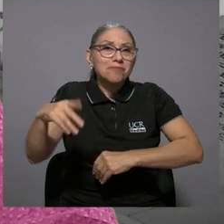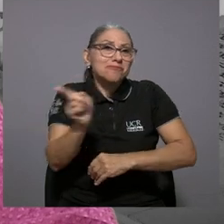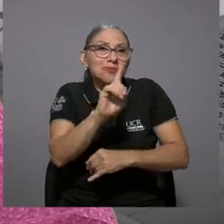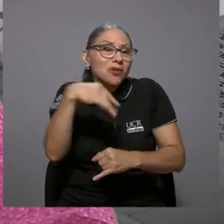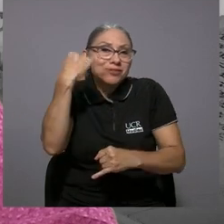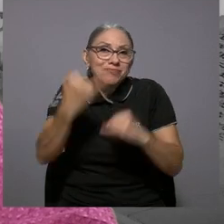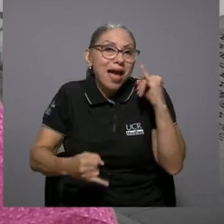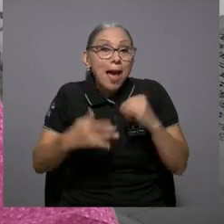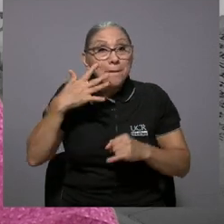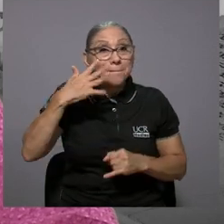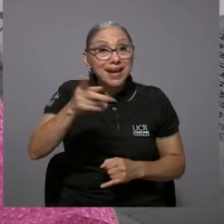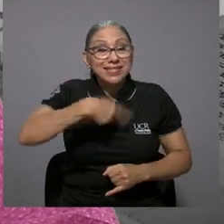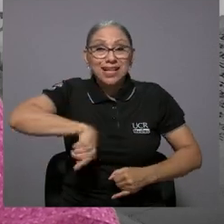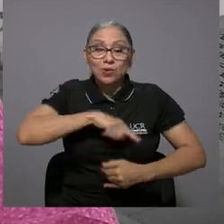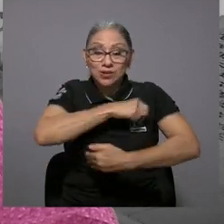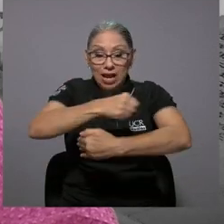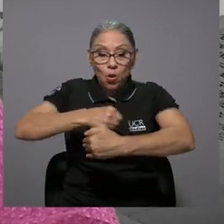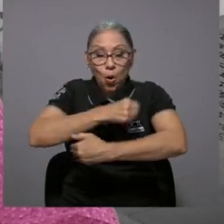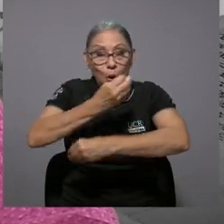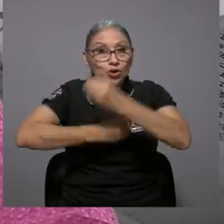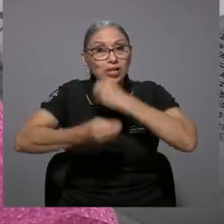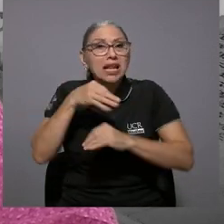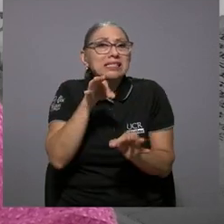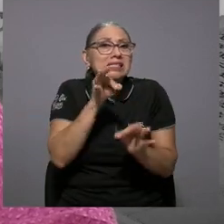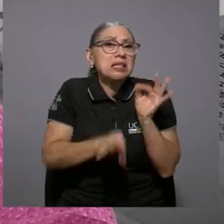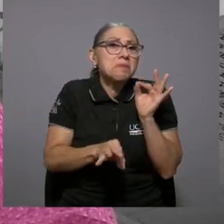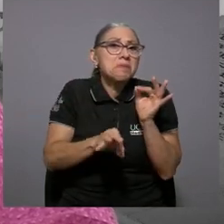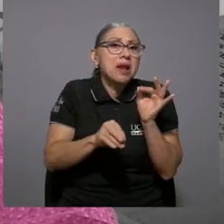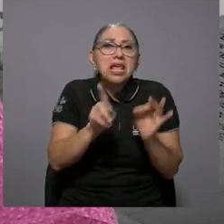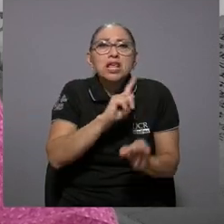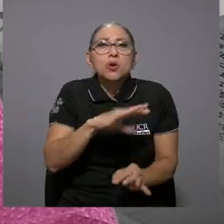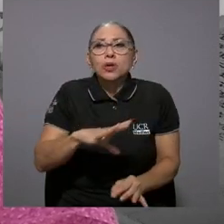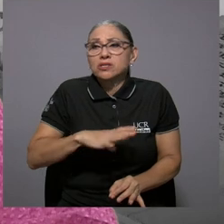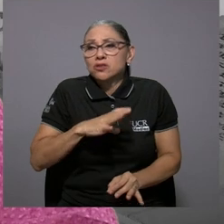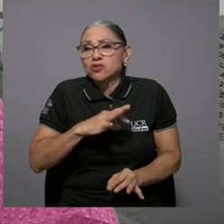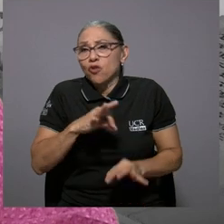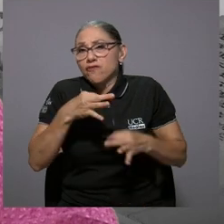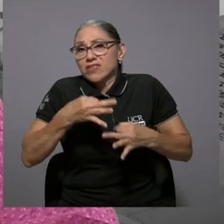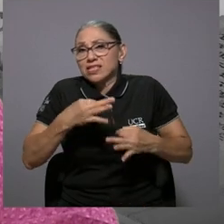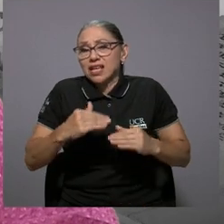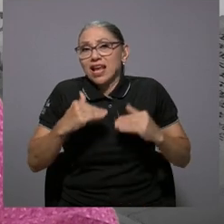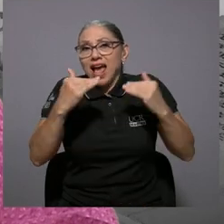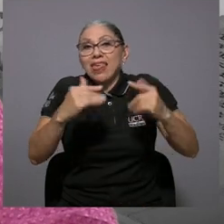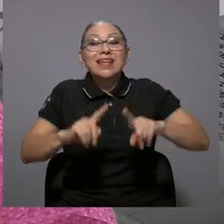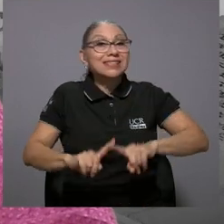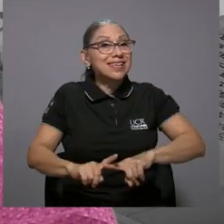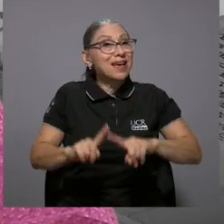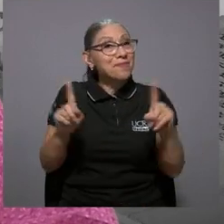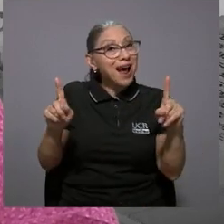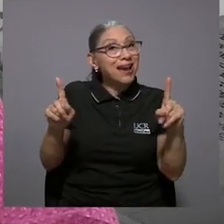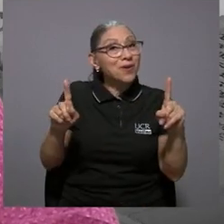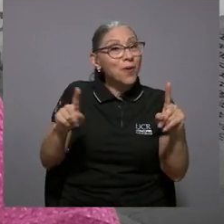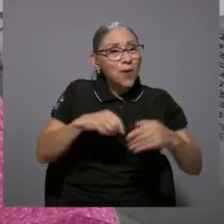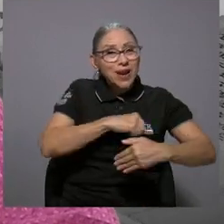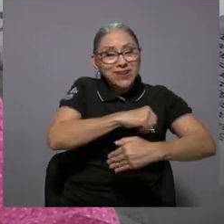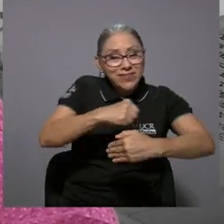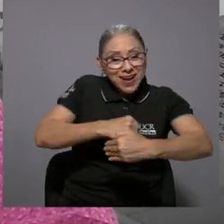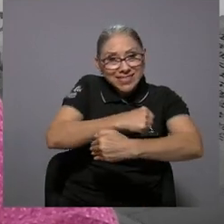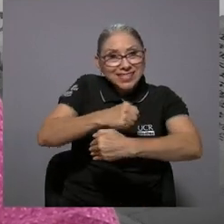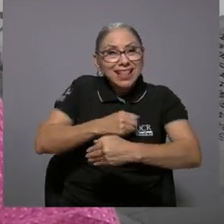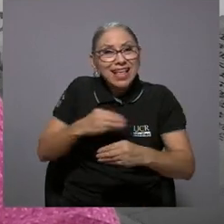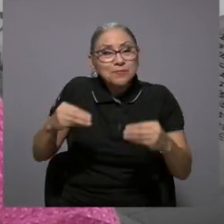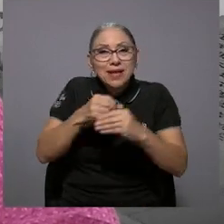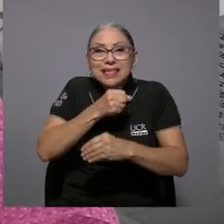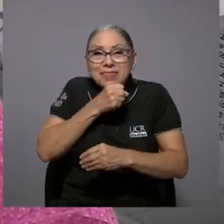es de no acabar pareciera que nuestra cocina es simple y tal vez no tan sofisticada y sin